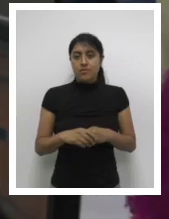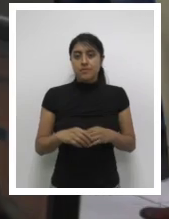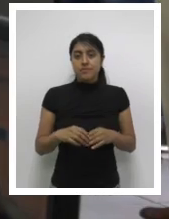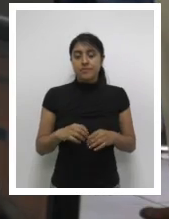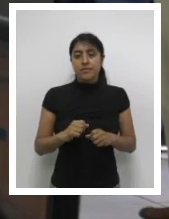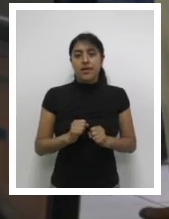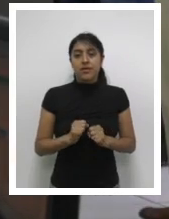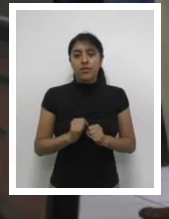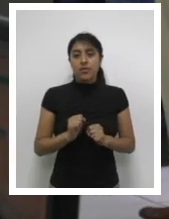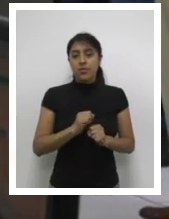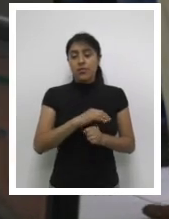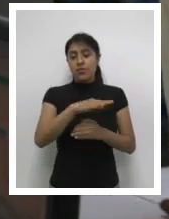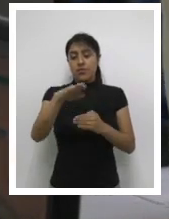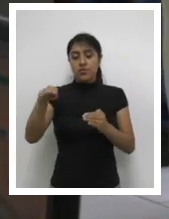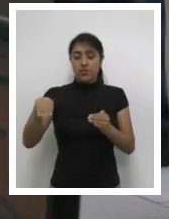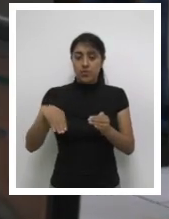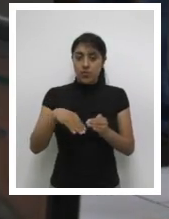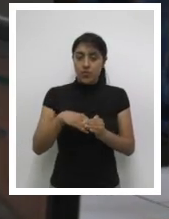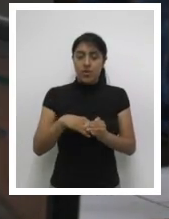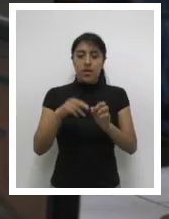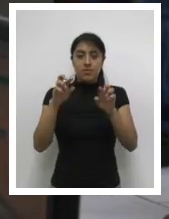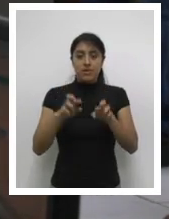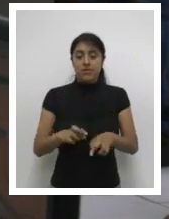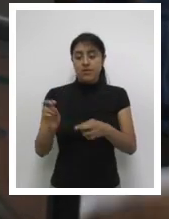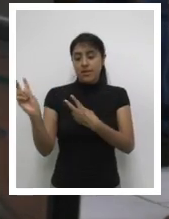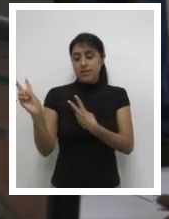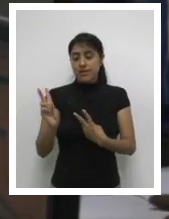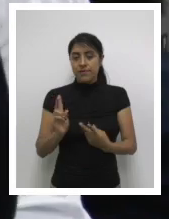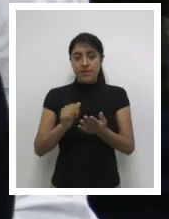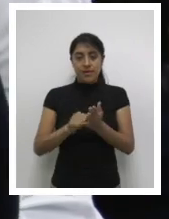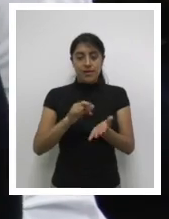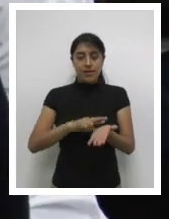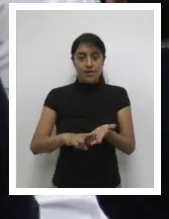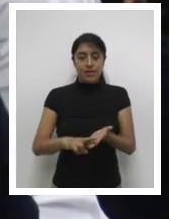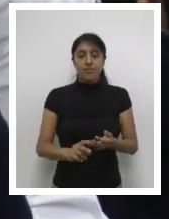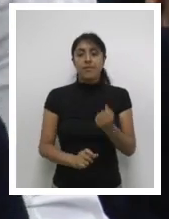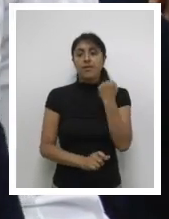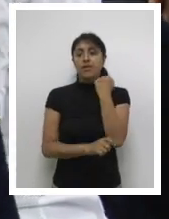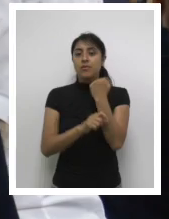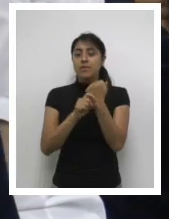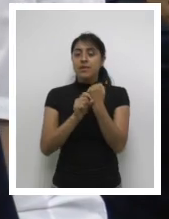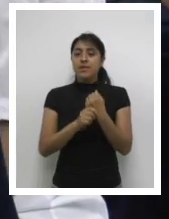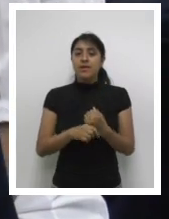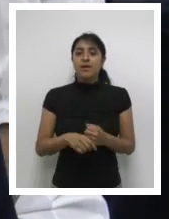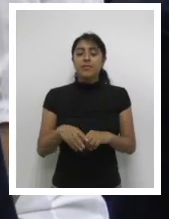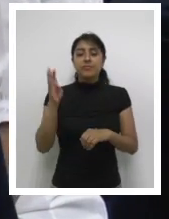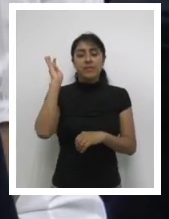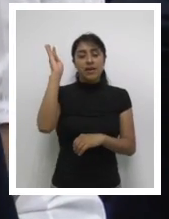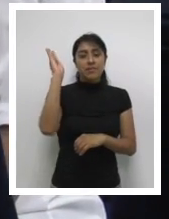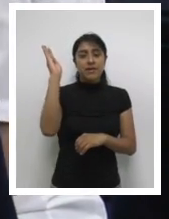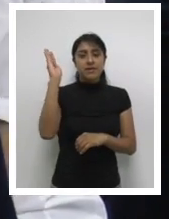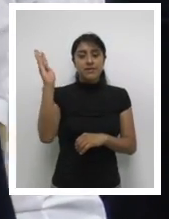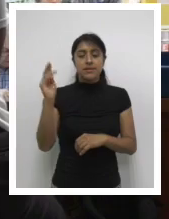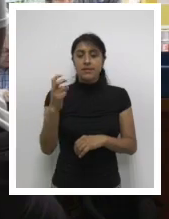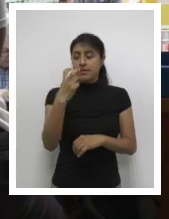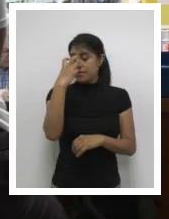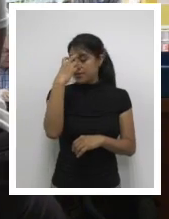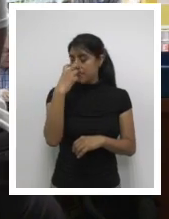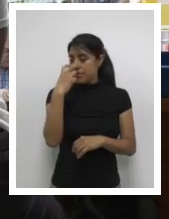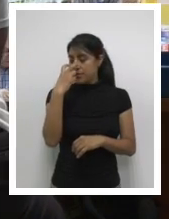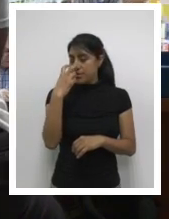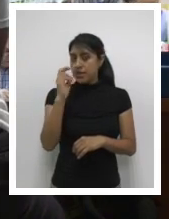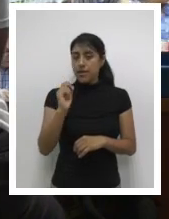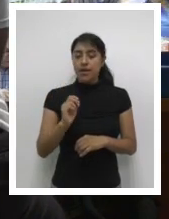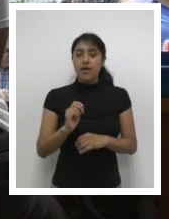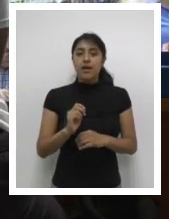trabajadores del Comité de Prosiegos y Sordos de Guatemala apoyan a RENAP compartiendo prácticas específicas para que